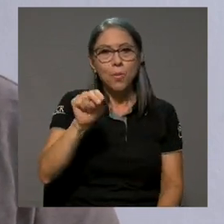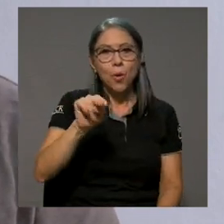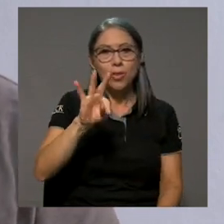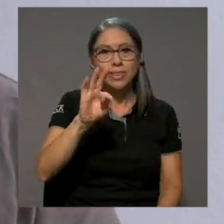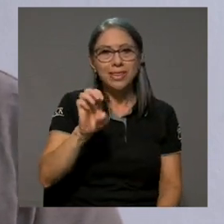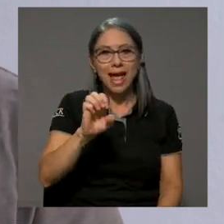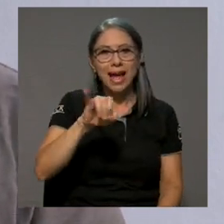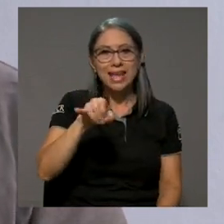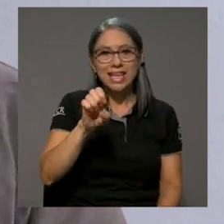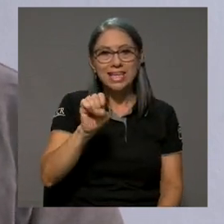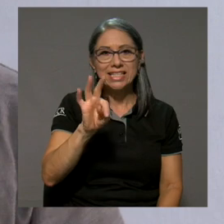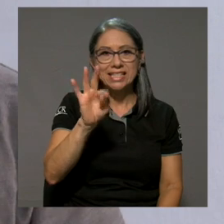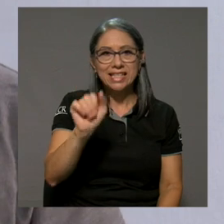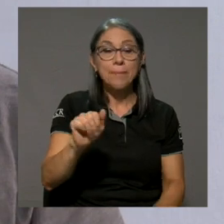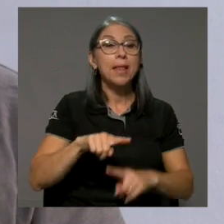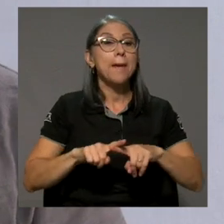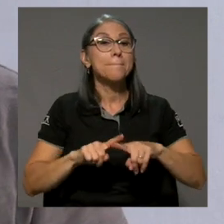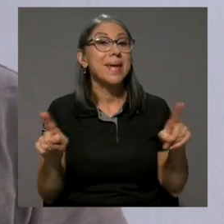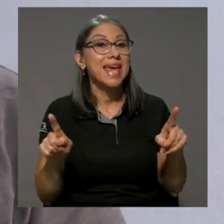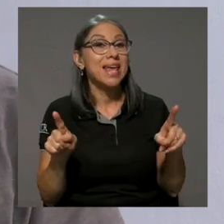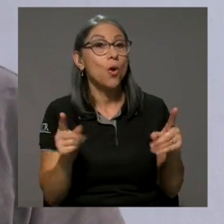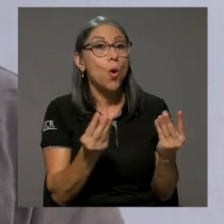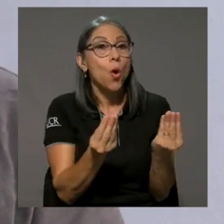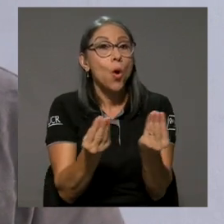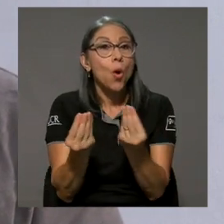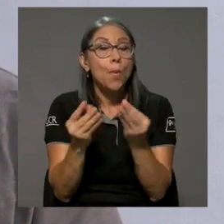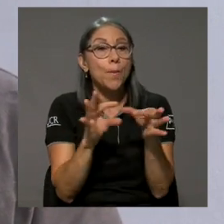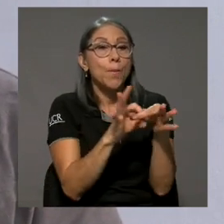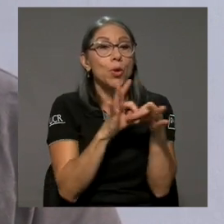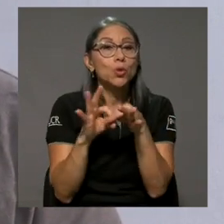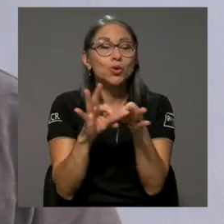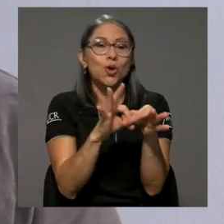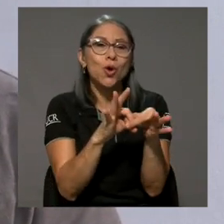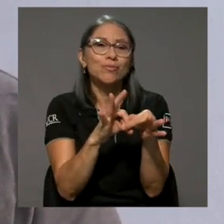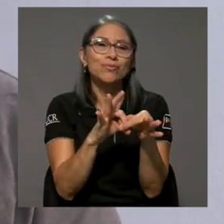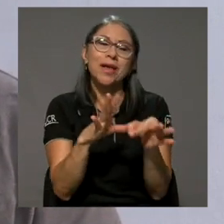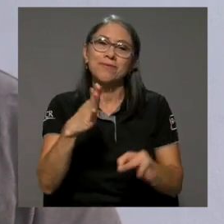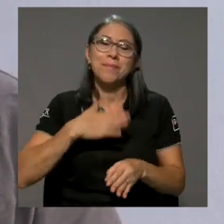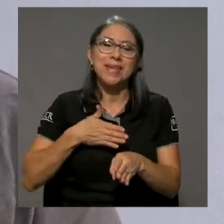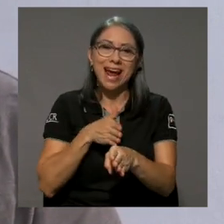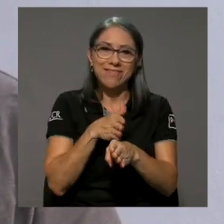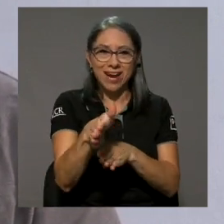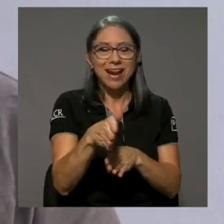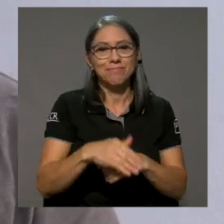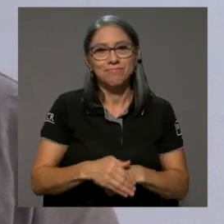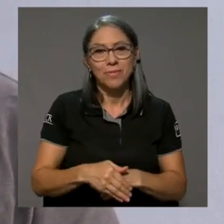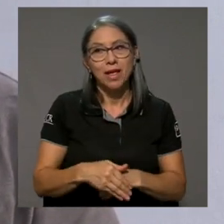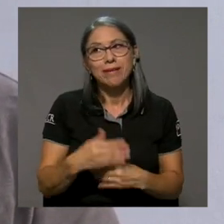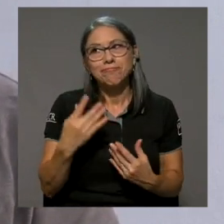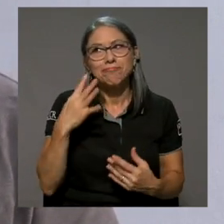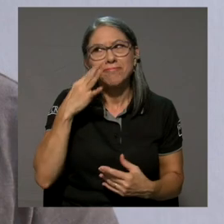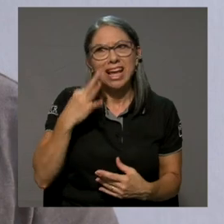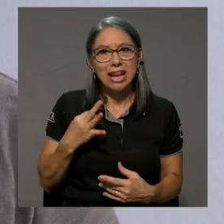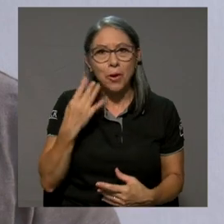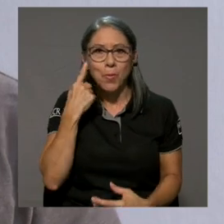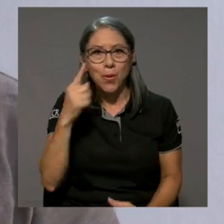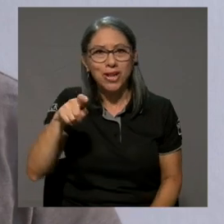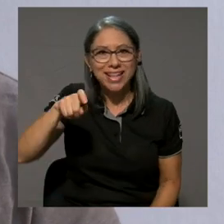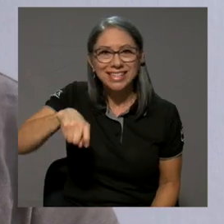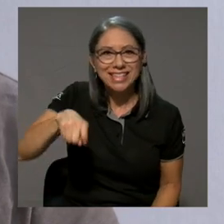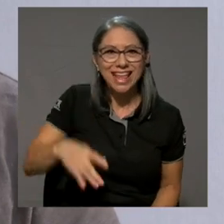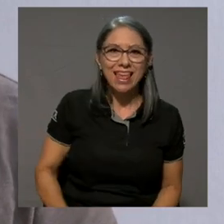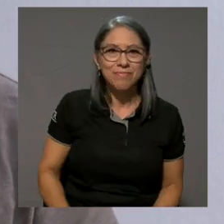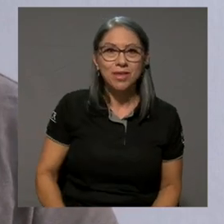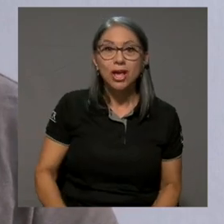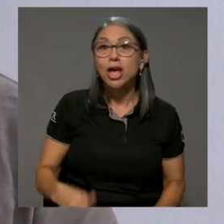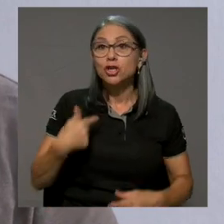ser montajista. Pero la postproducción se convirtió en mi carrera por, creo que más bien por